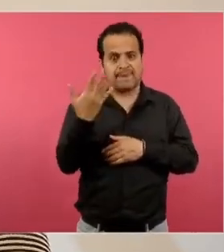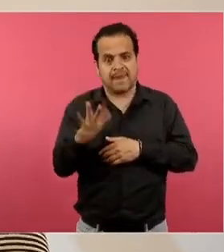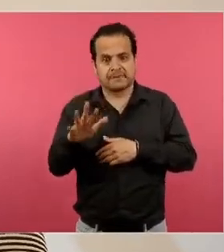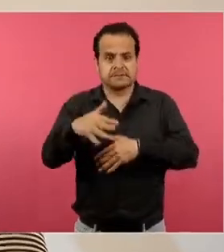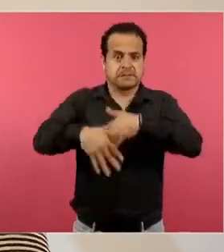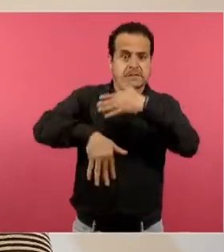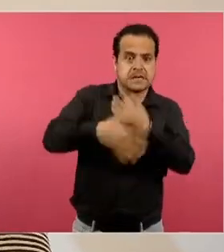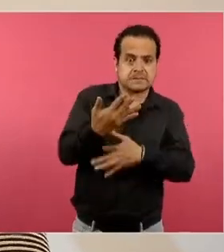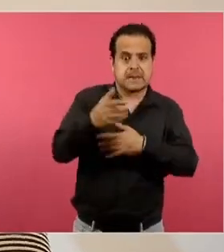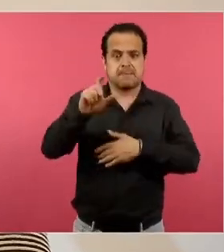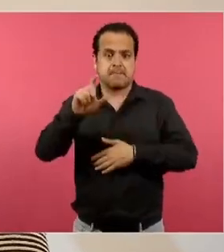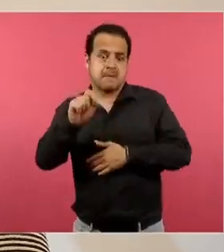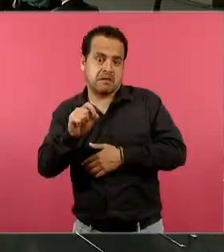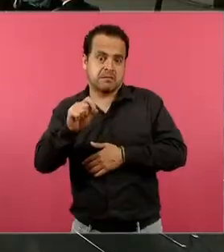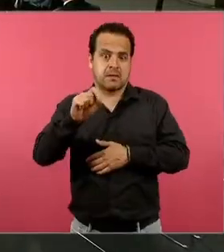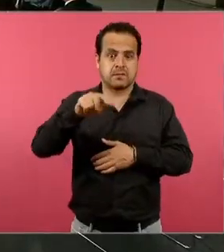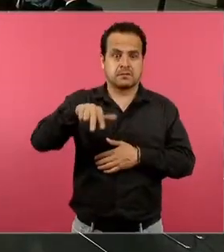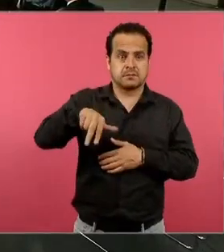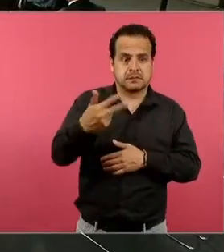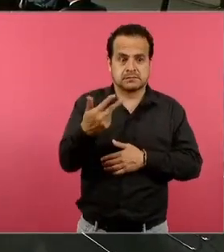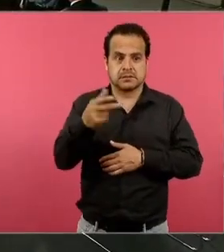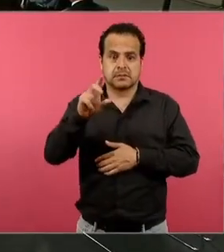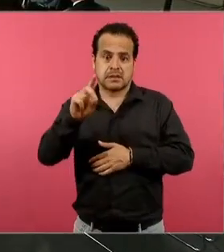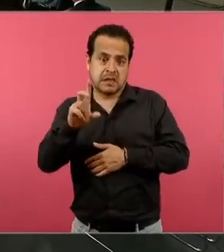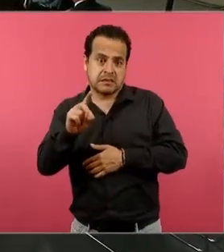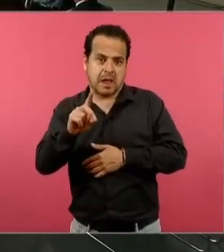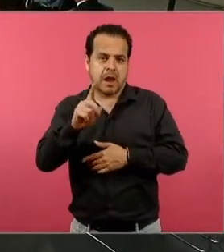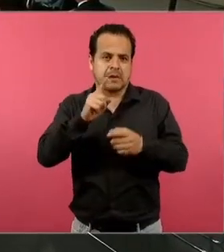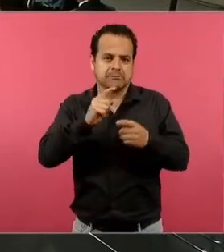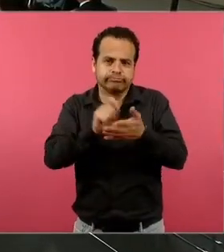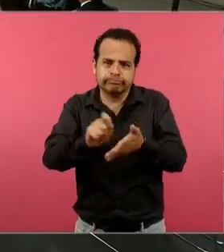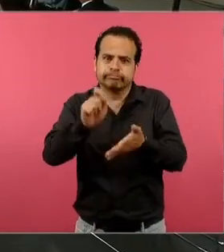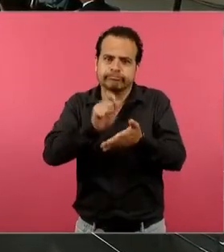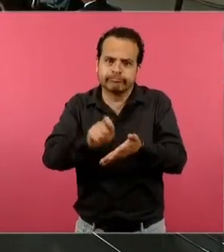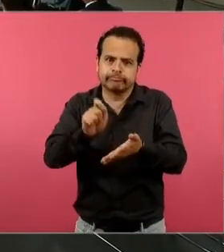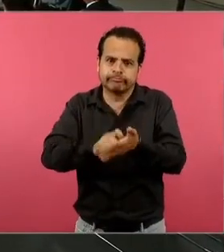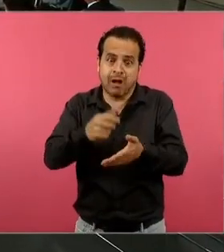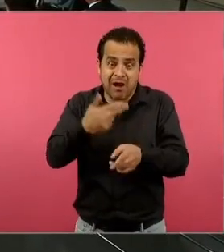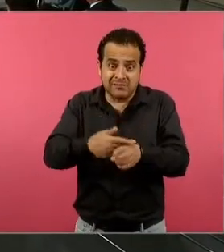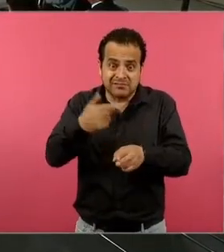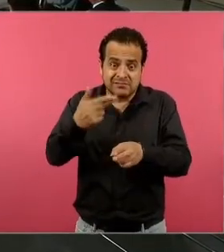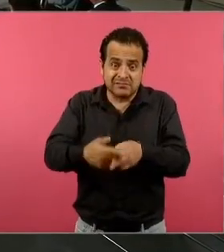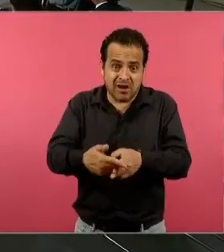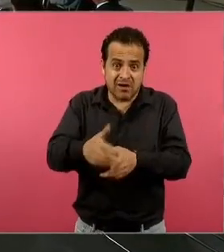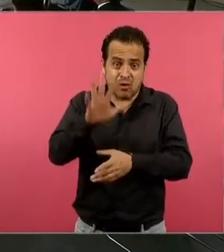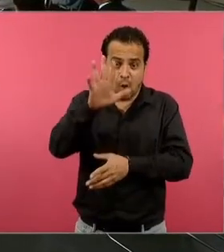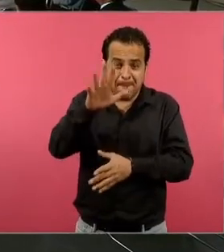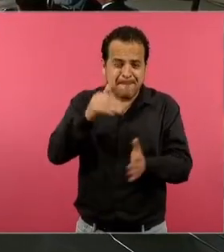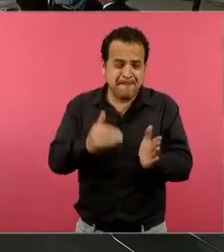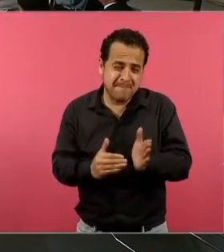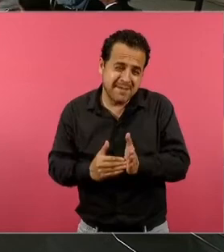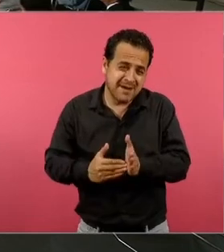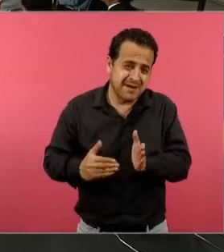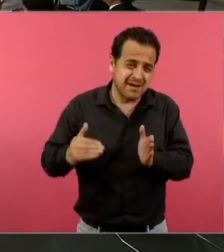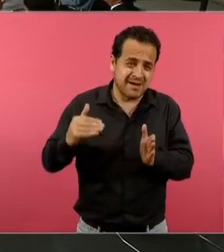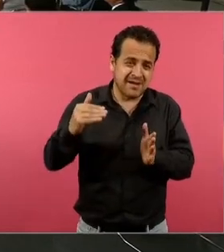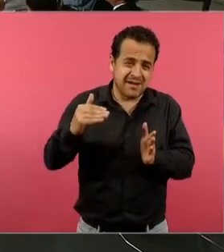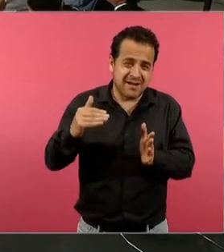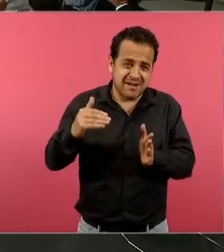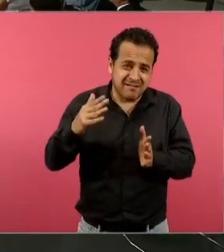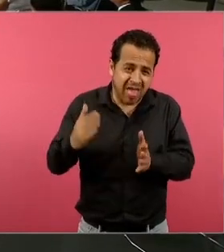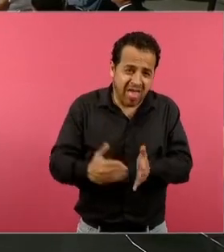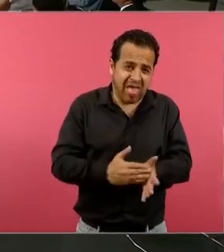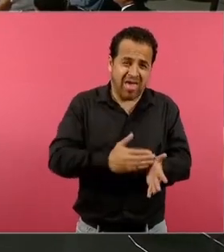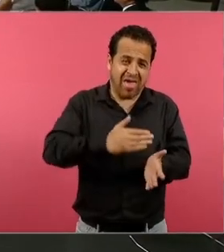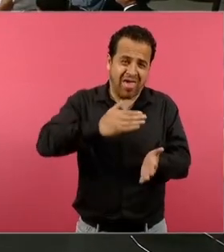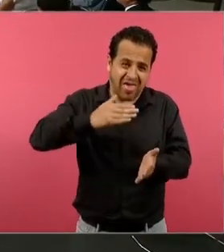para aprender a contar, multiplicar, o el mismo caso de las tablas, que ahora entonces cuando nos preguntan a nosotros uno tiene uno